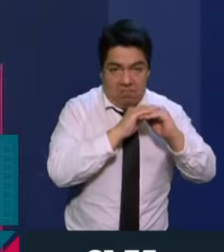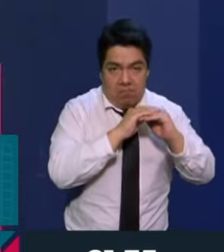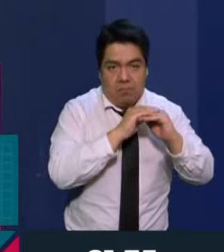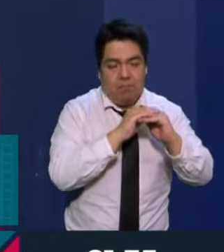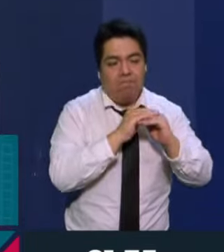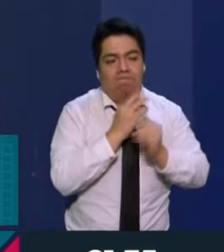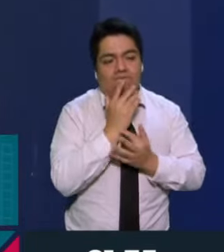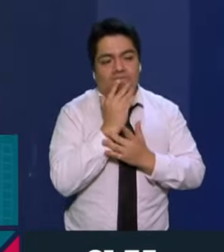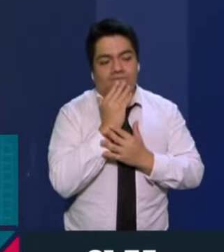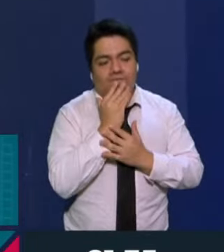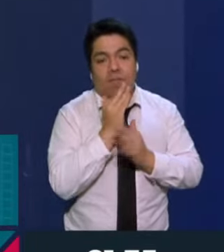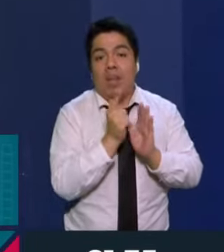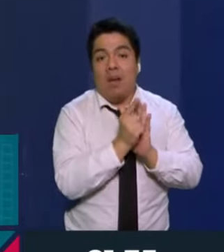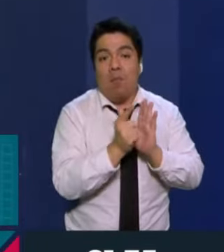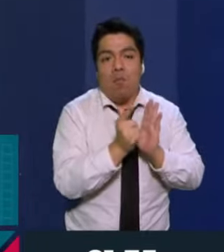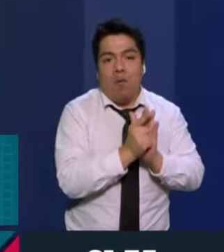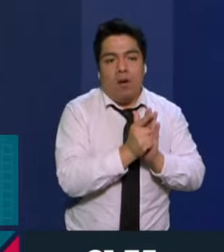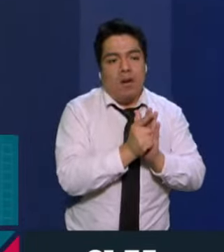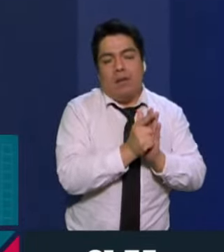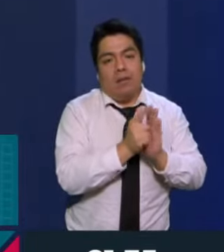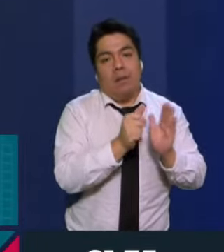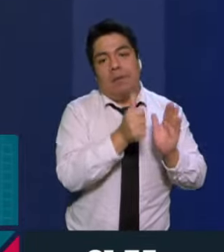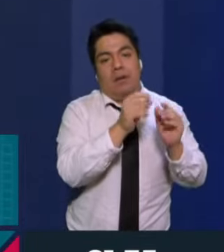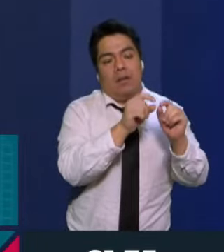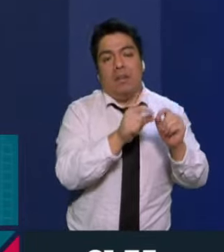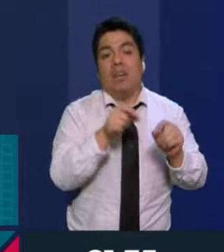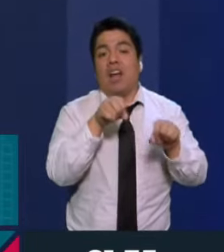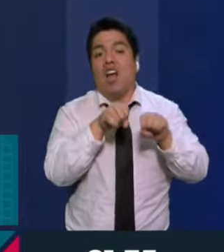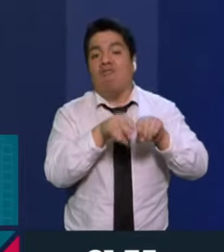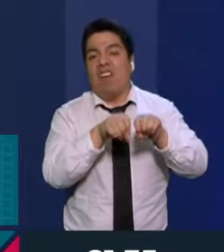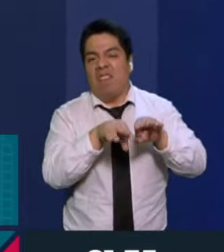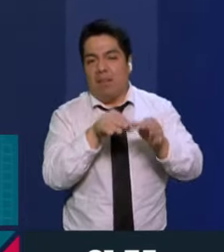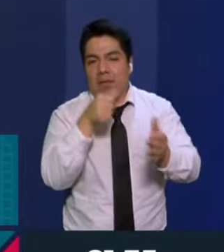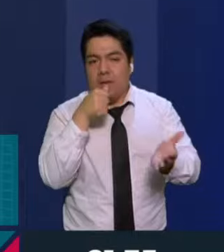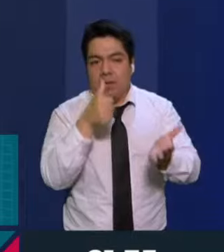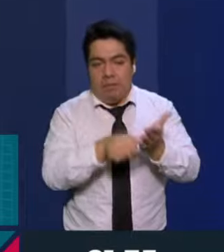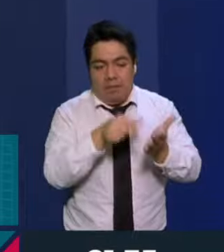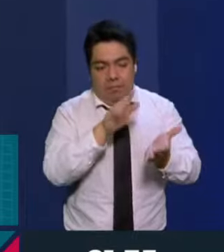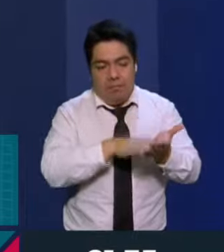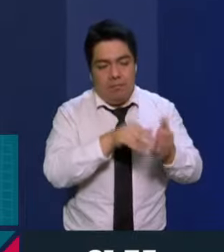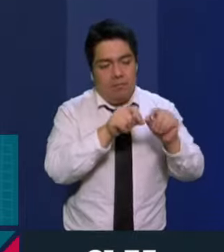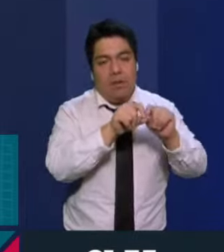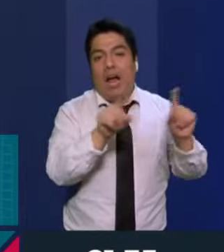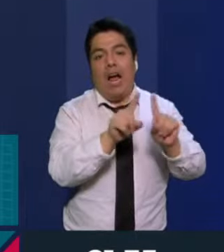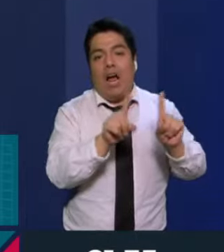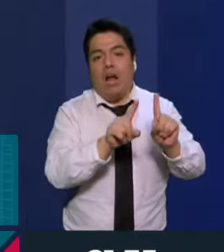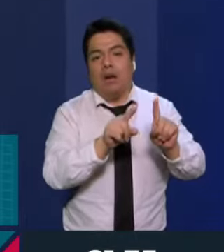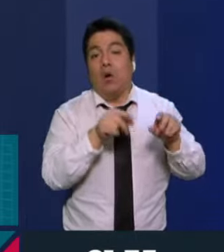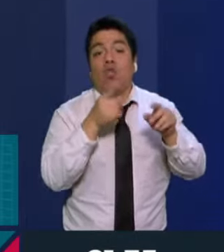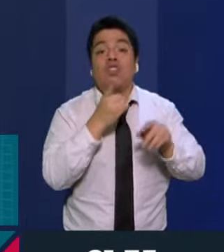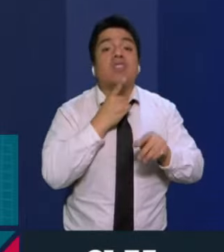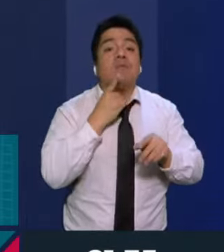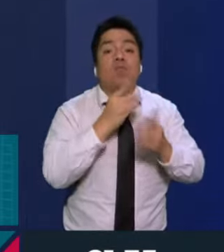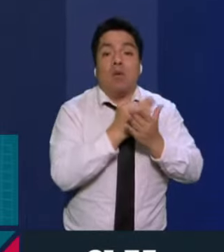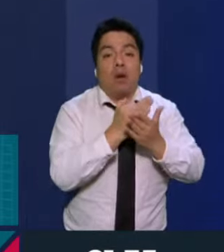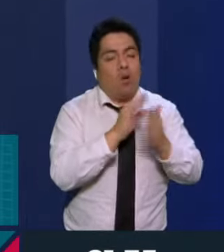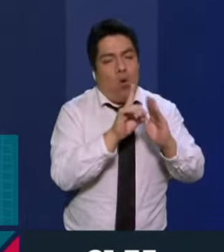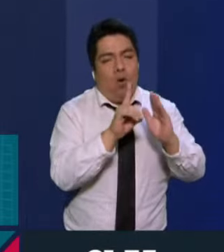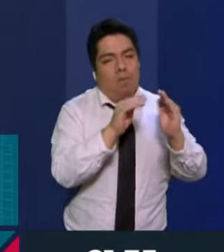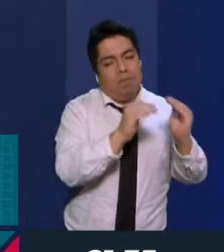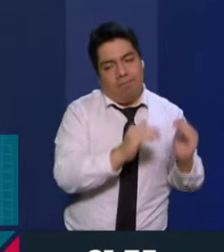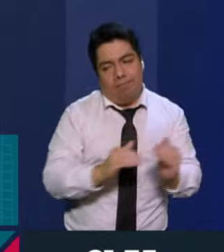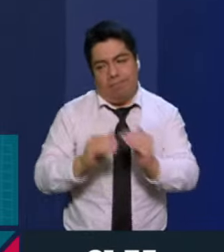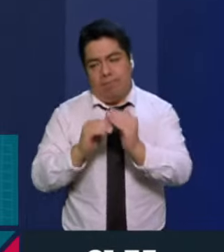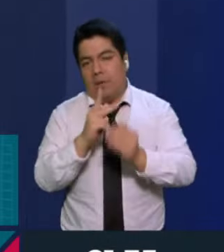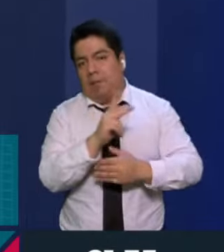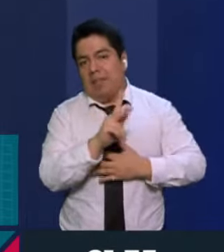por ley, entonces metieron oficios en donde decían que ya no serían diputados de Morena, sino que eran por PT